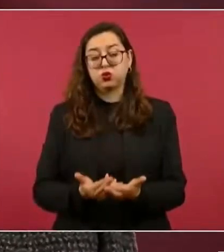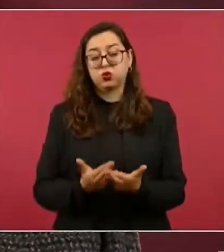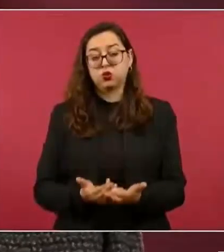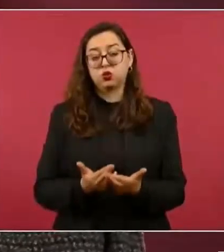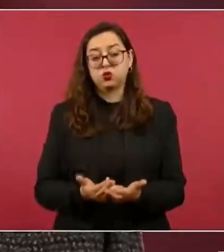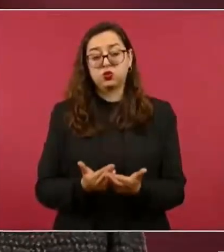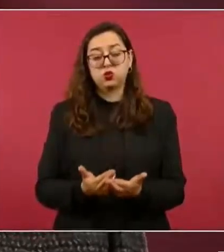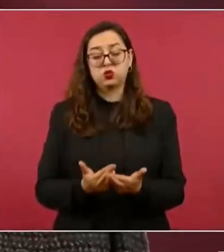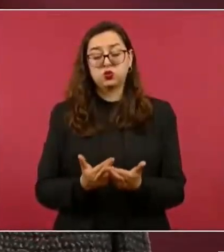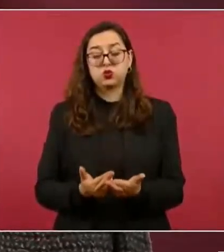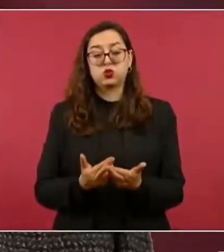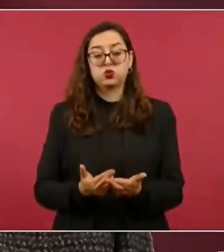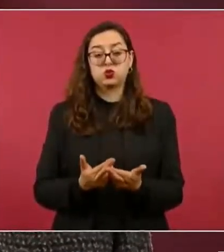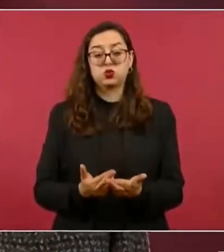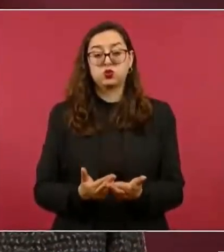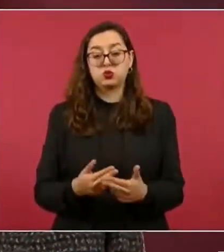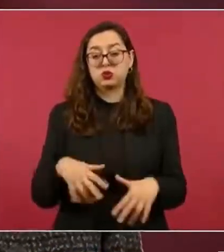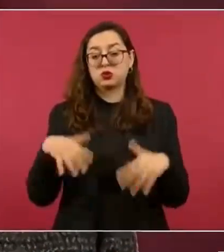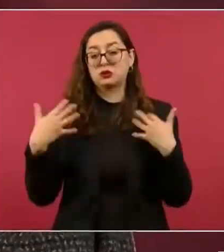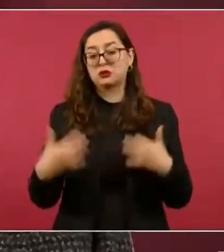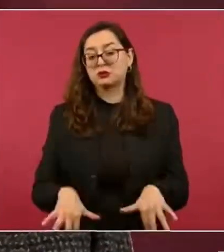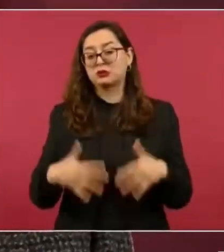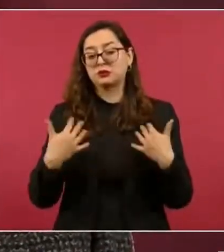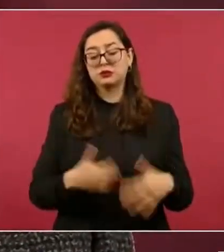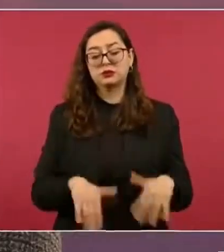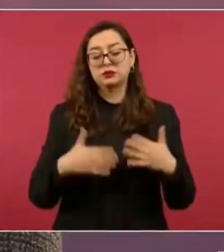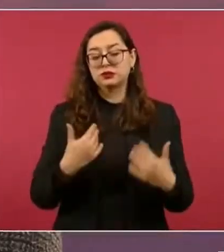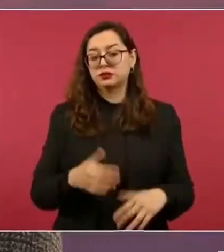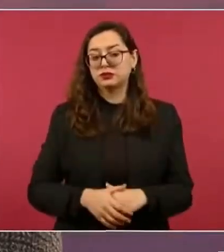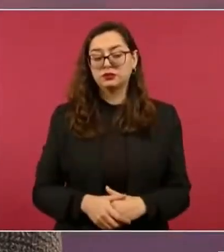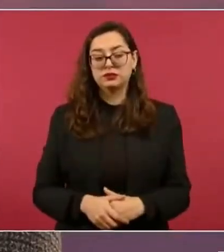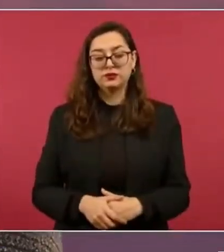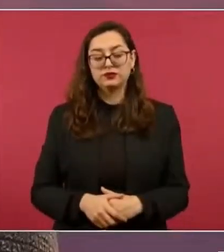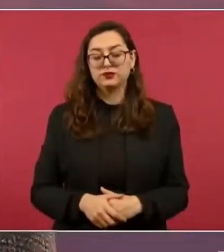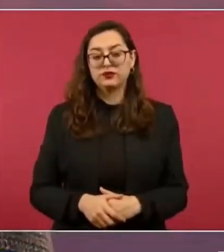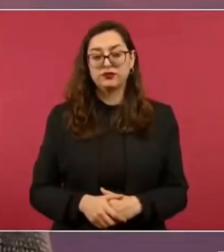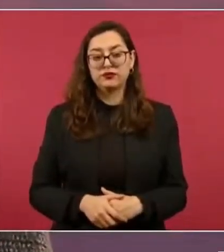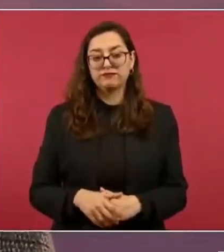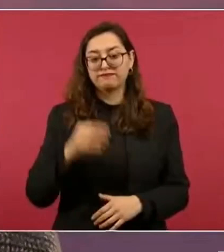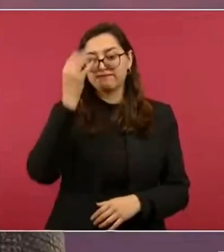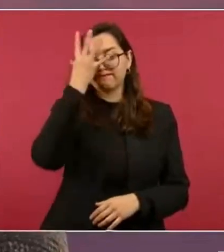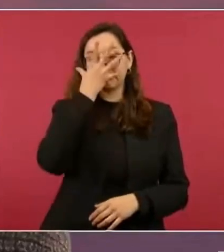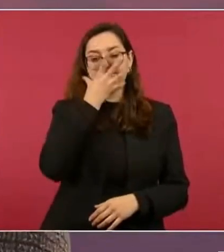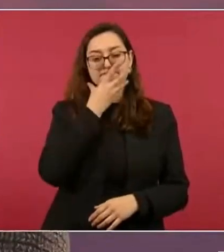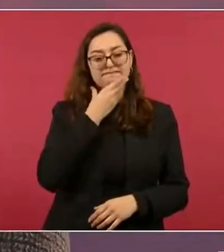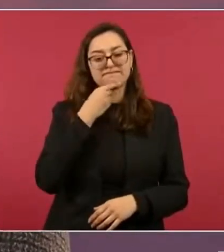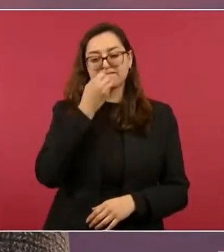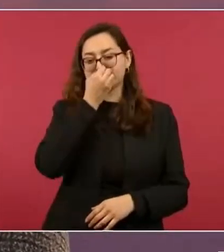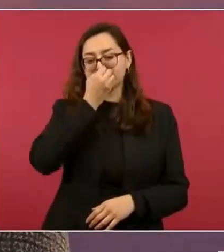de primer orden, espléndida.